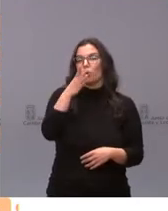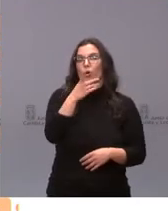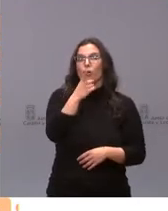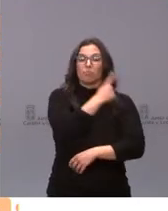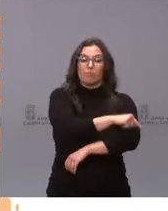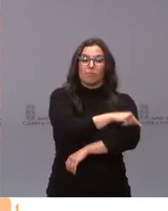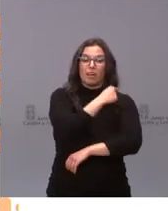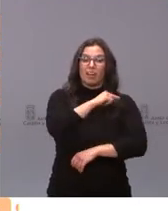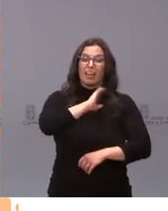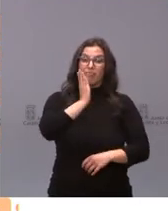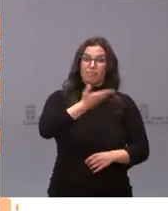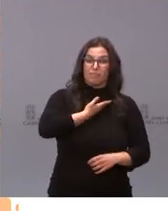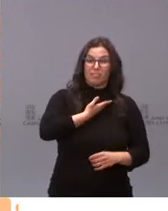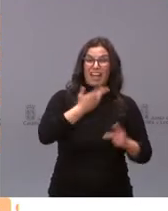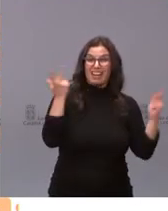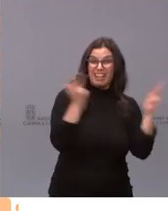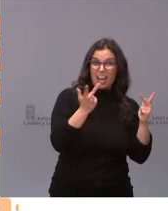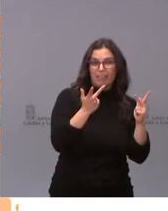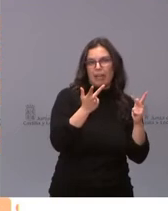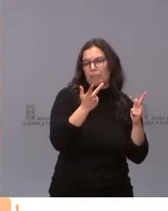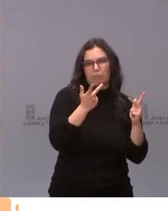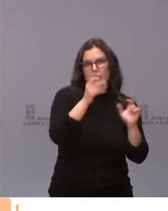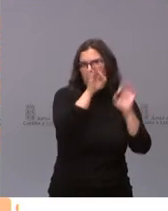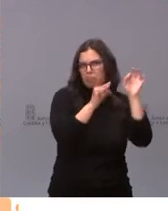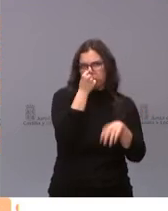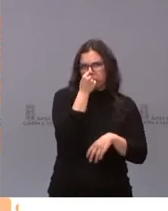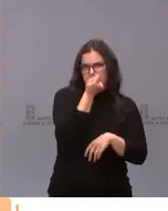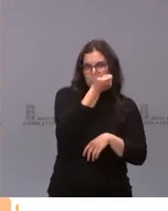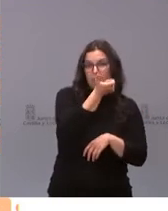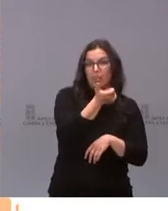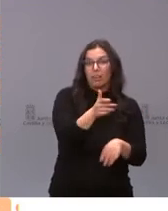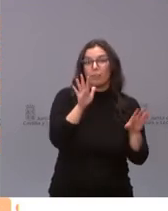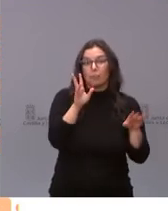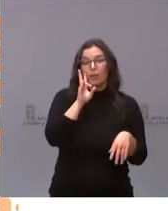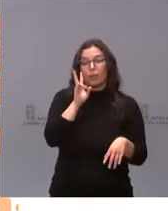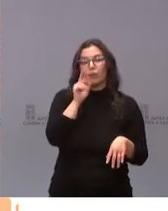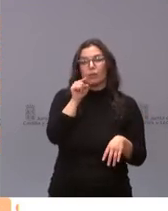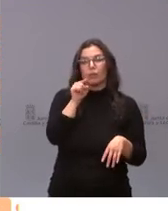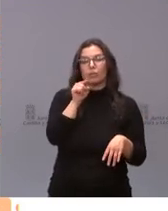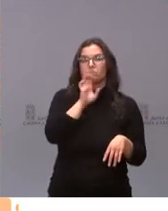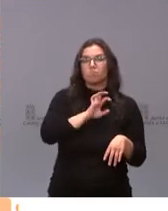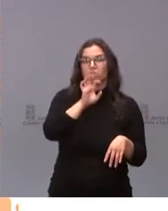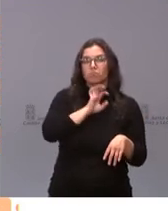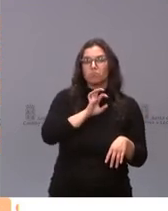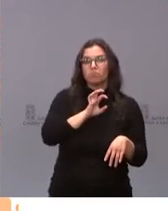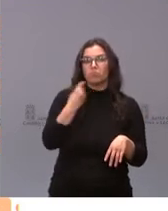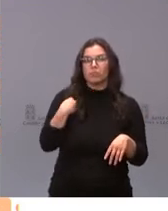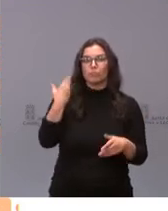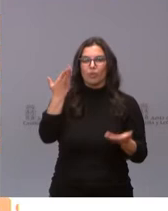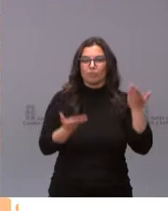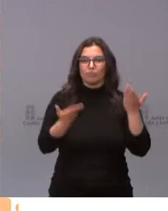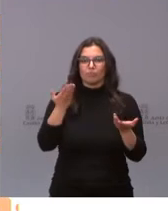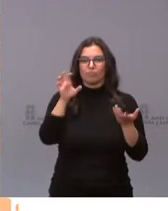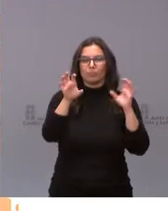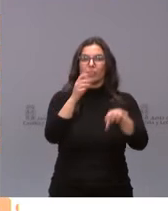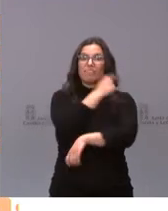importante por la vacuna de AstraZeneca es muy bajo, pero está teniendo muchísimo interés el que tengamos vacunados a